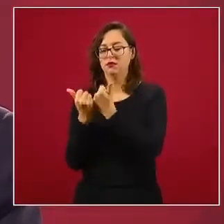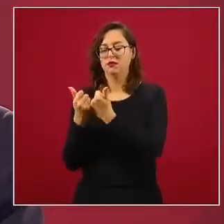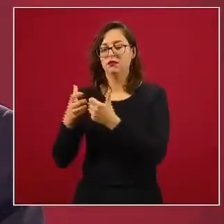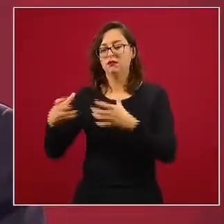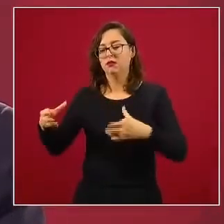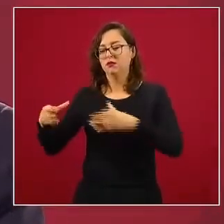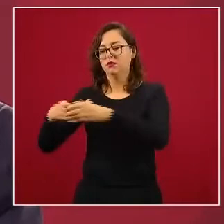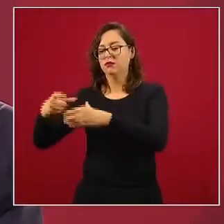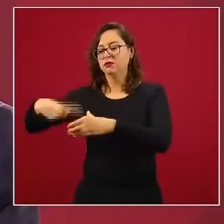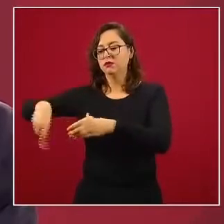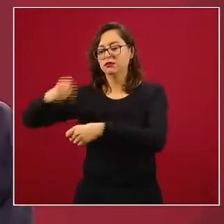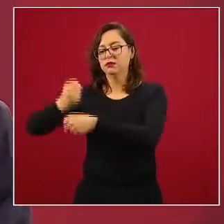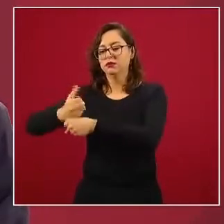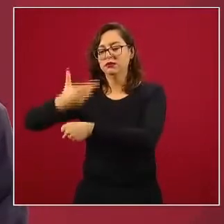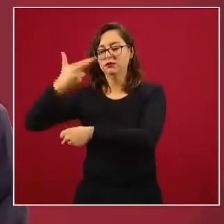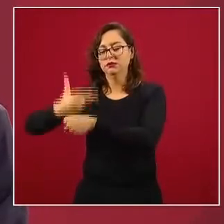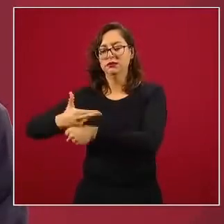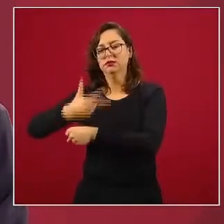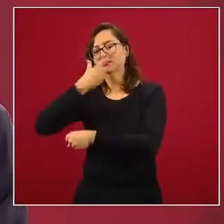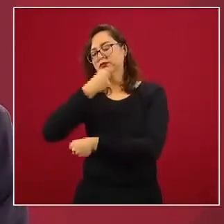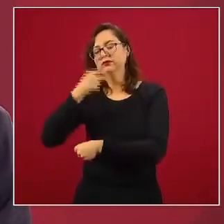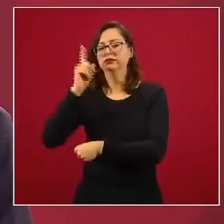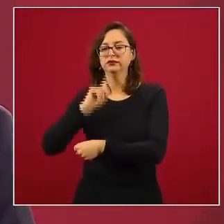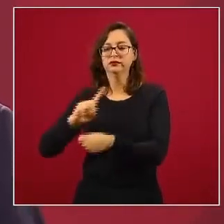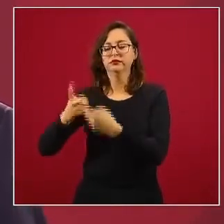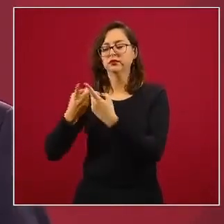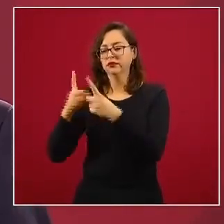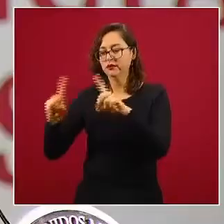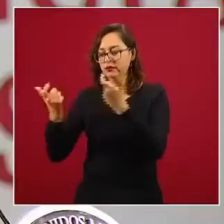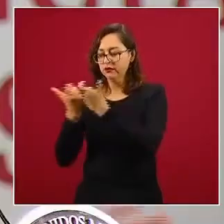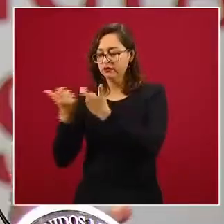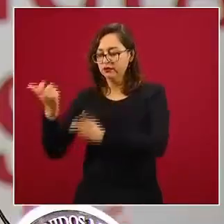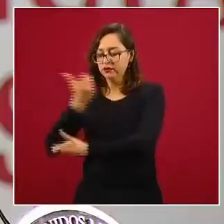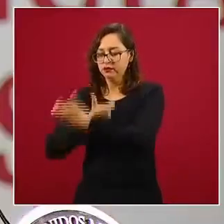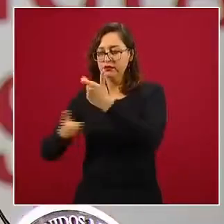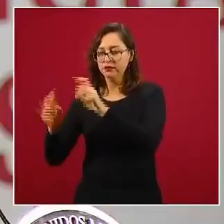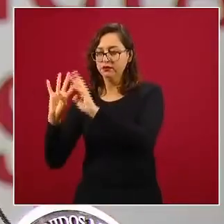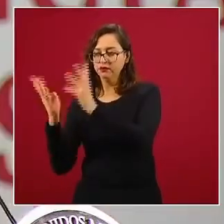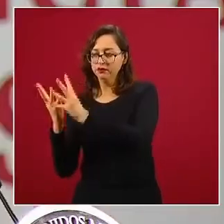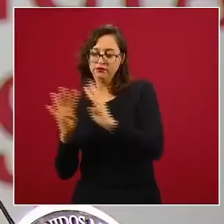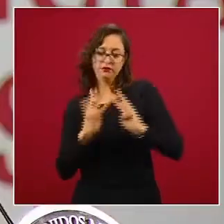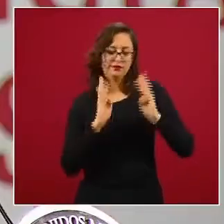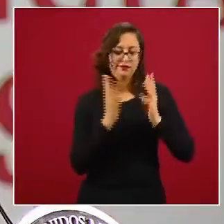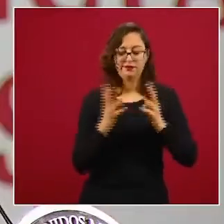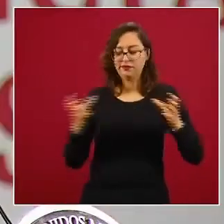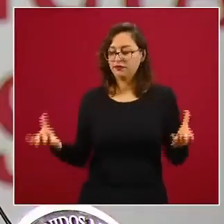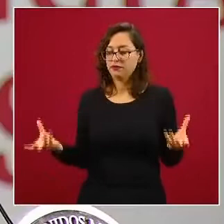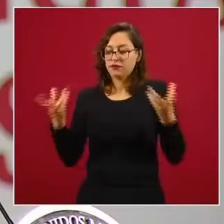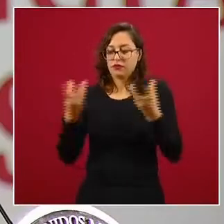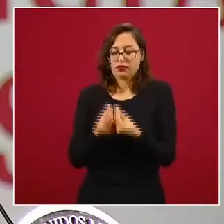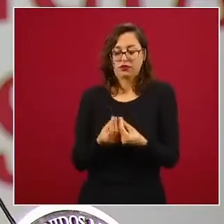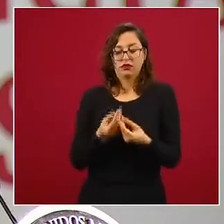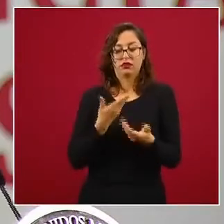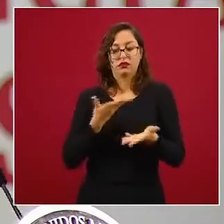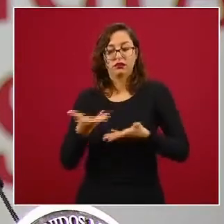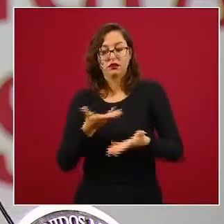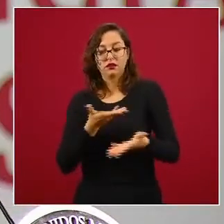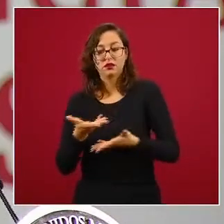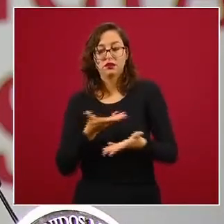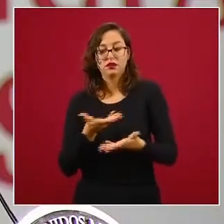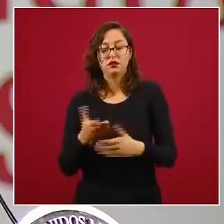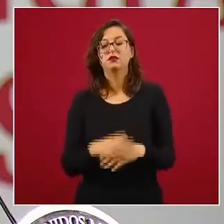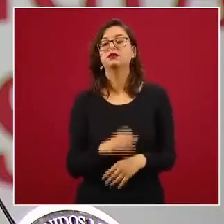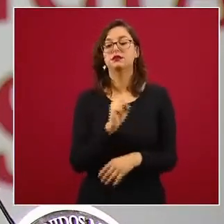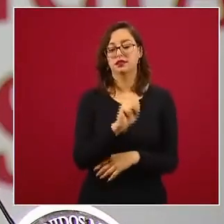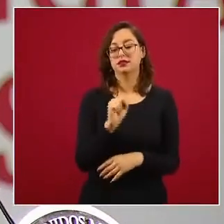Secretarios de Desarrollo Económico de México. En la sesión participaron también la Secretaría de